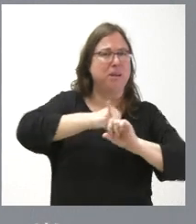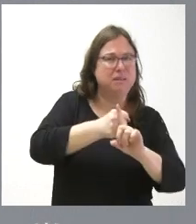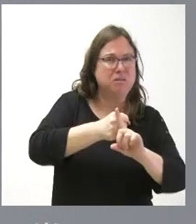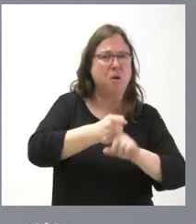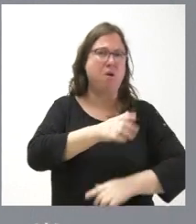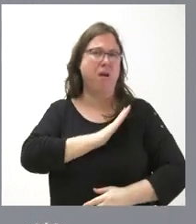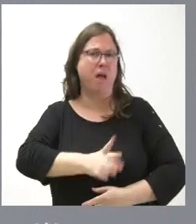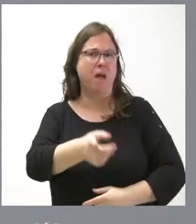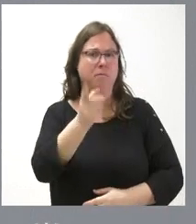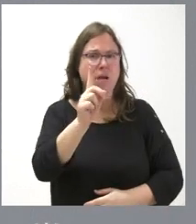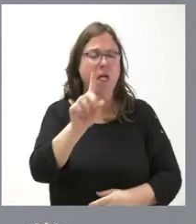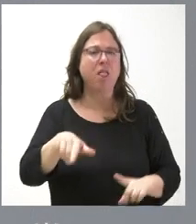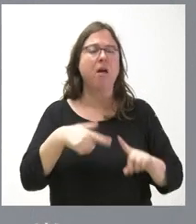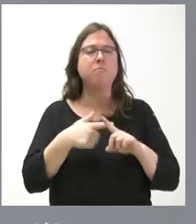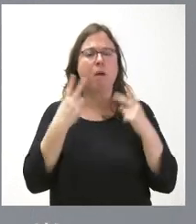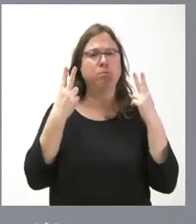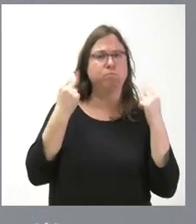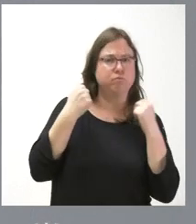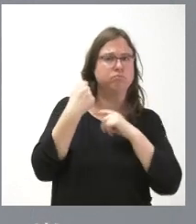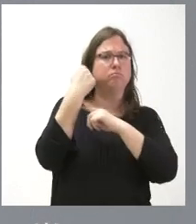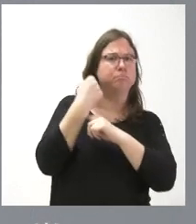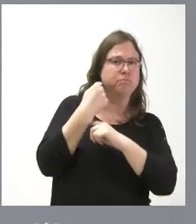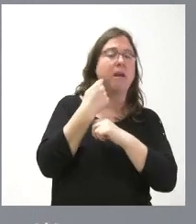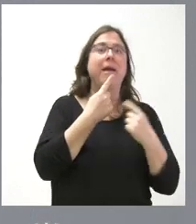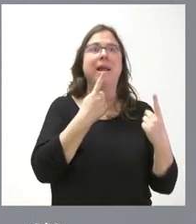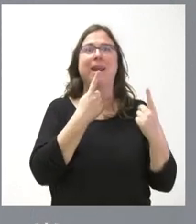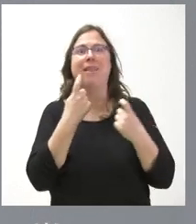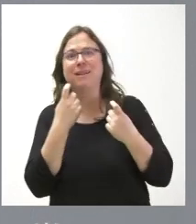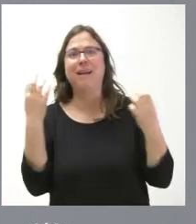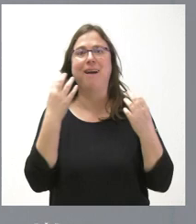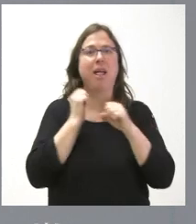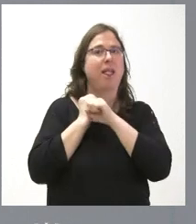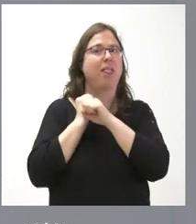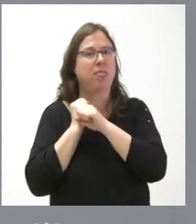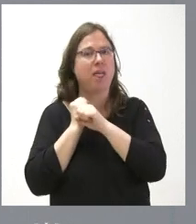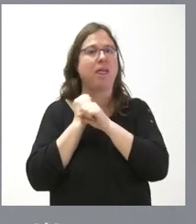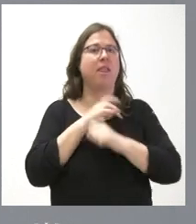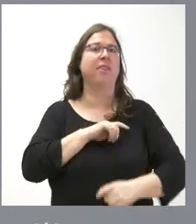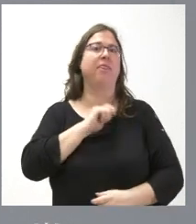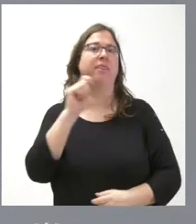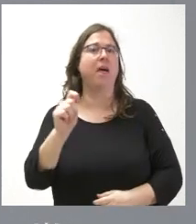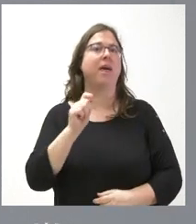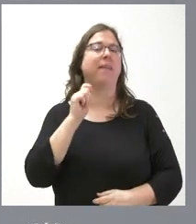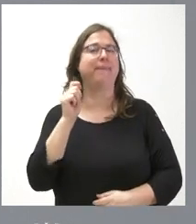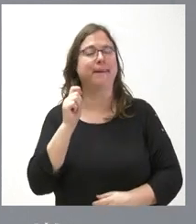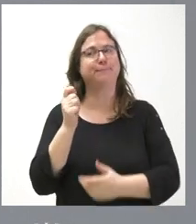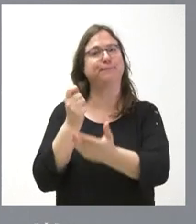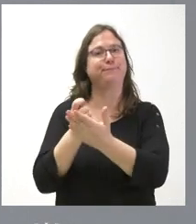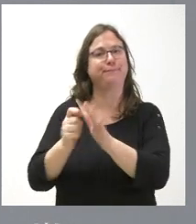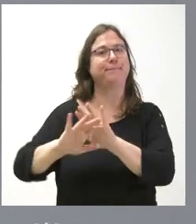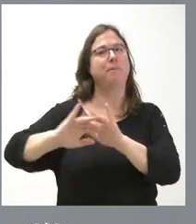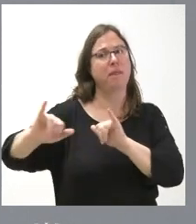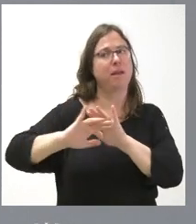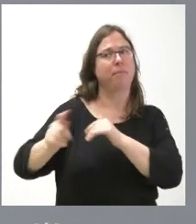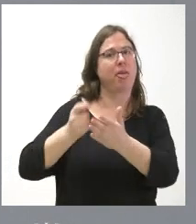amenaza y sometido a la necesidad de otorgar réditos, ventajas y